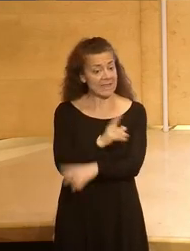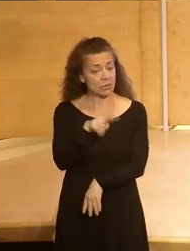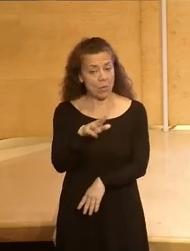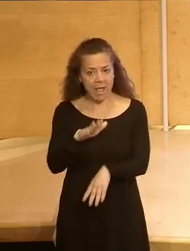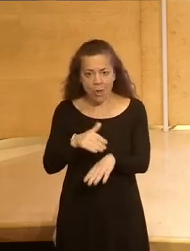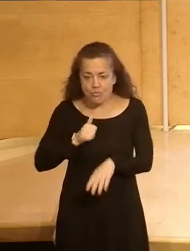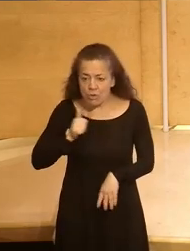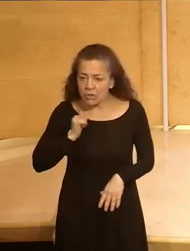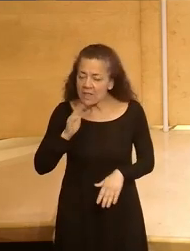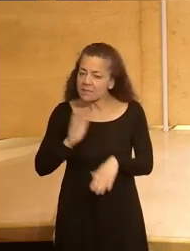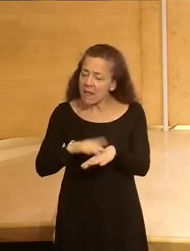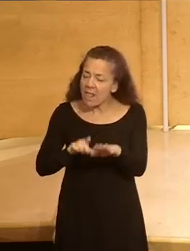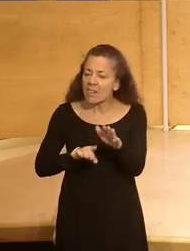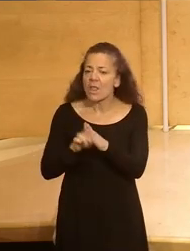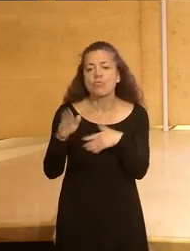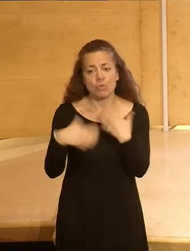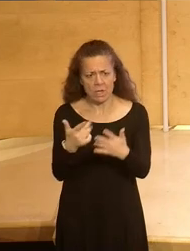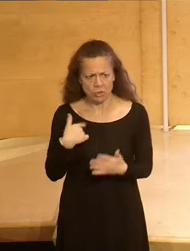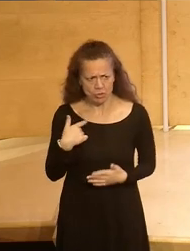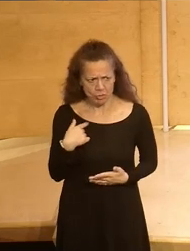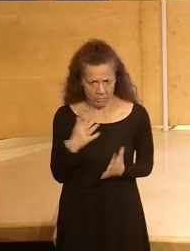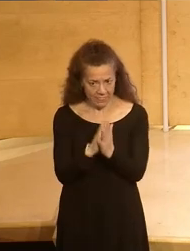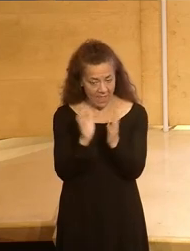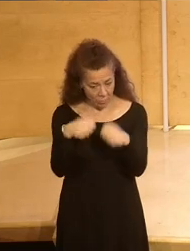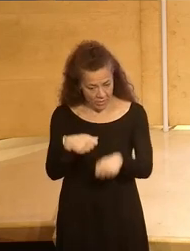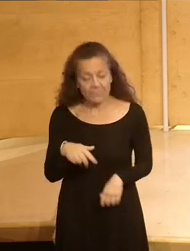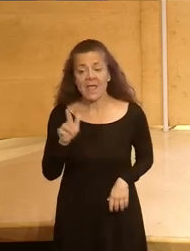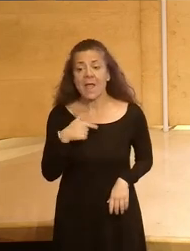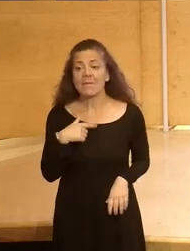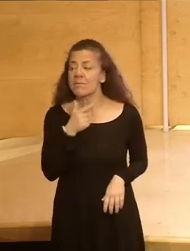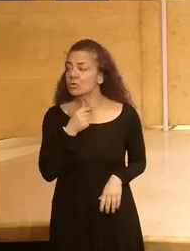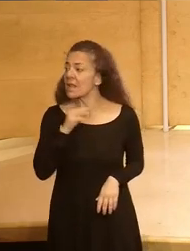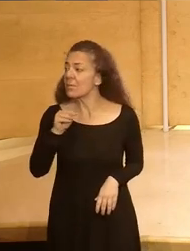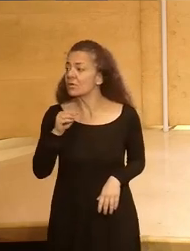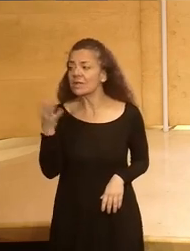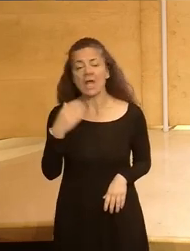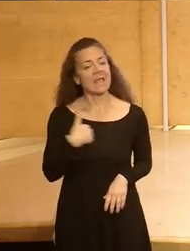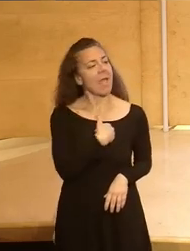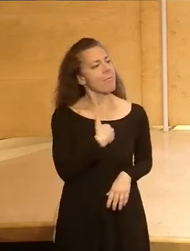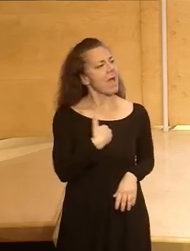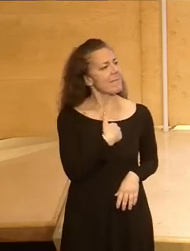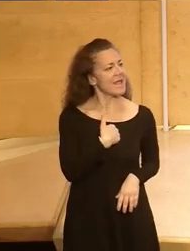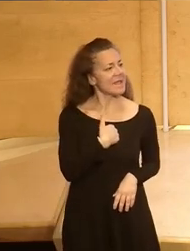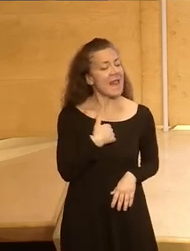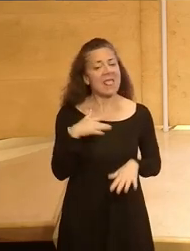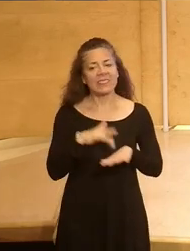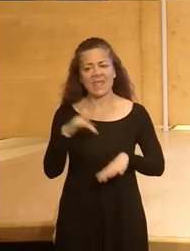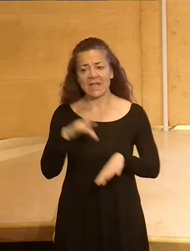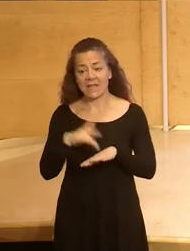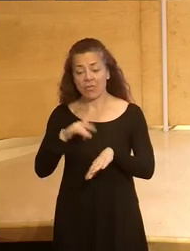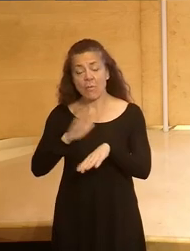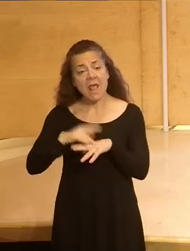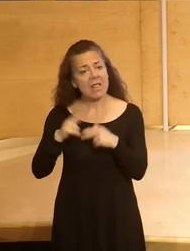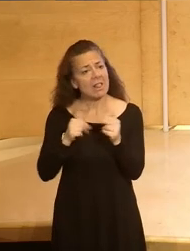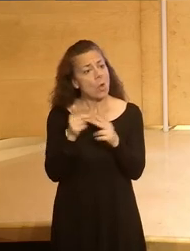oportunidades de progreso lo cual lo comparto y me gustaría preguntaros qué papel creéis que va a tener la digitalización en la